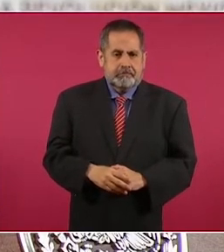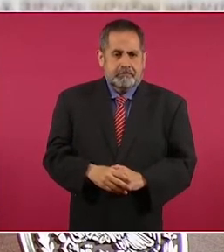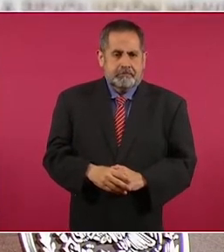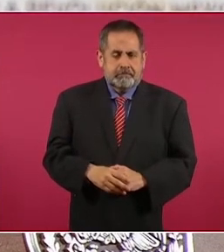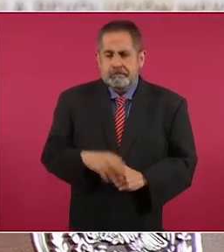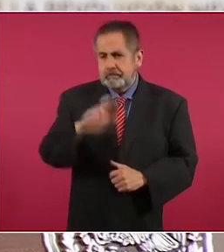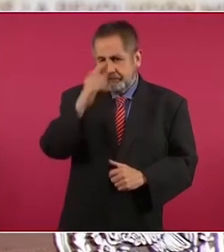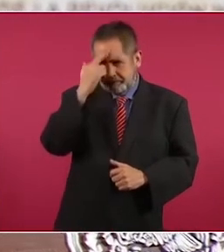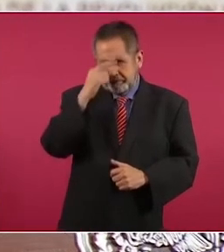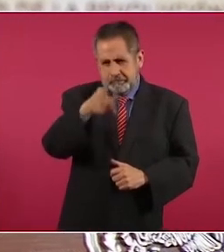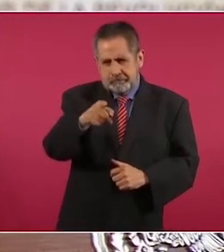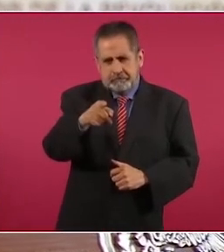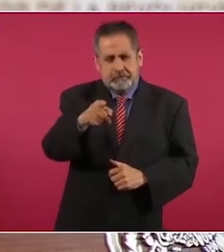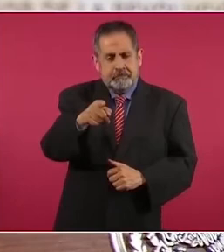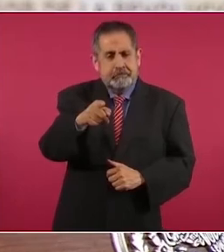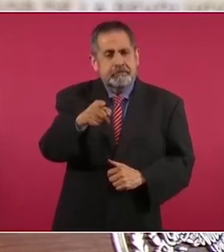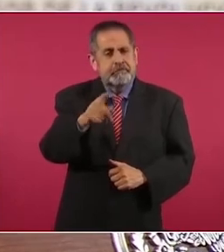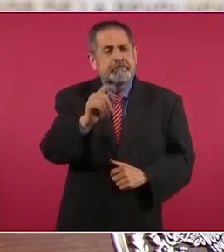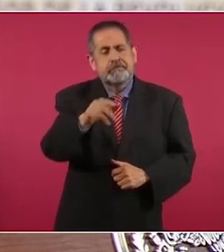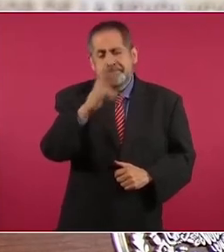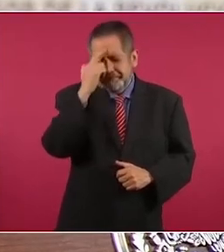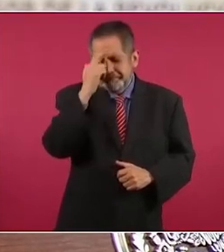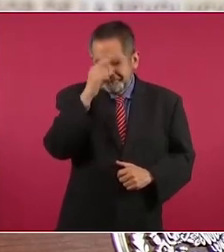Acuérdense de la pregunta que le hizo